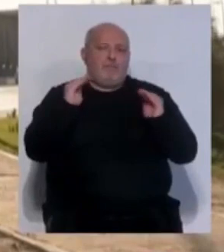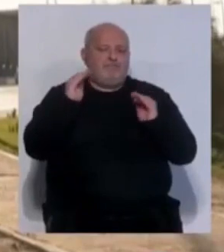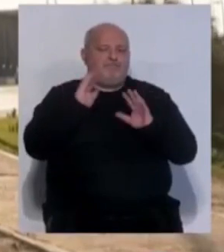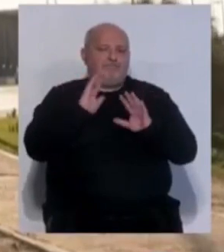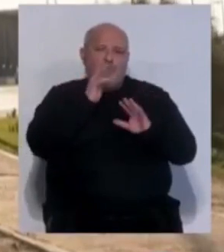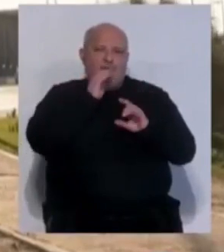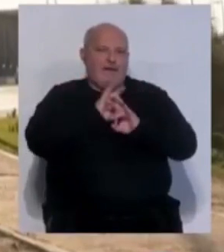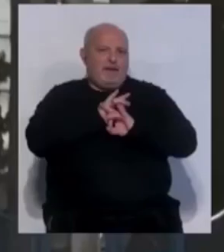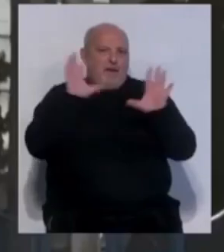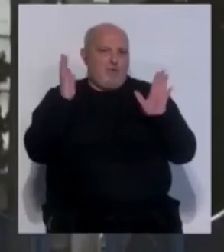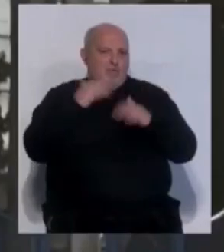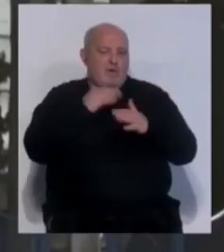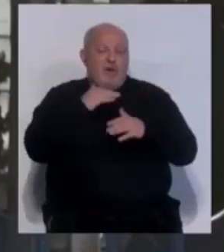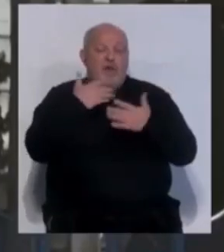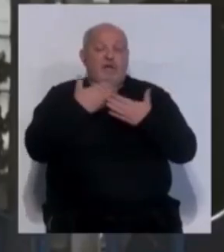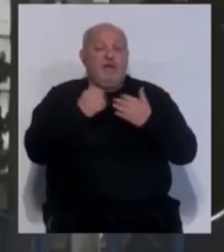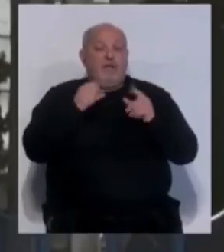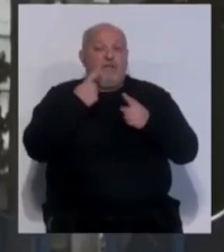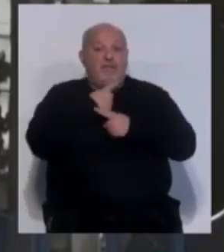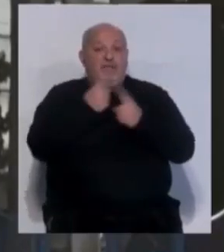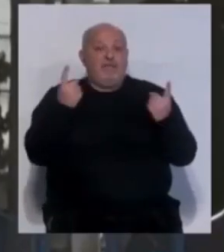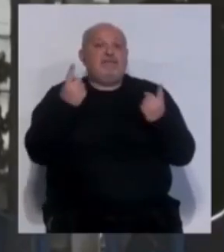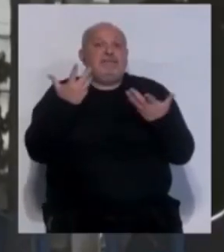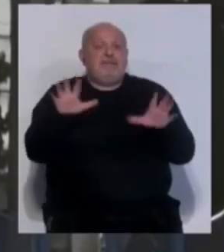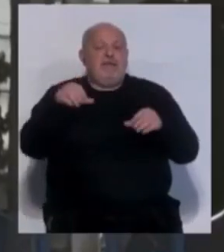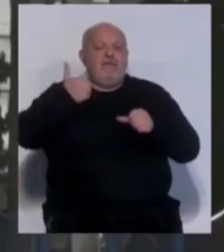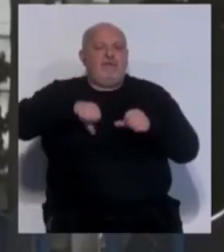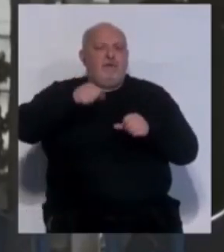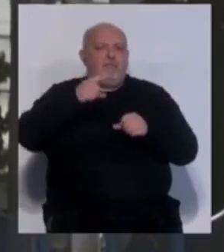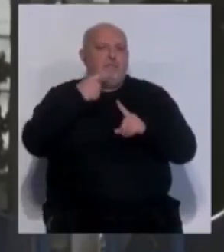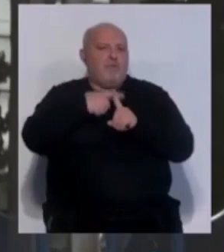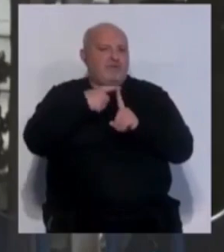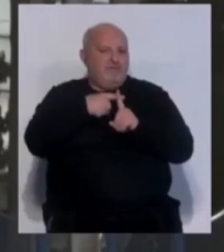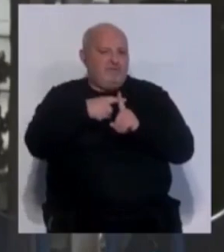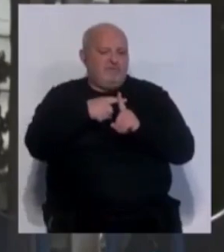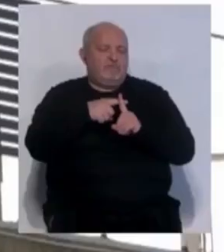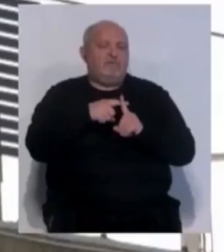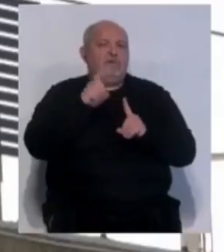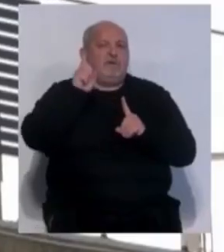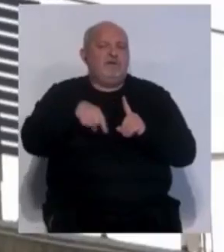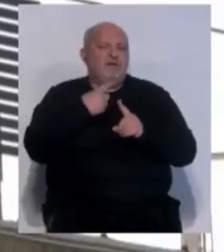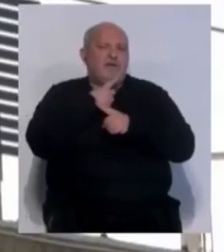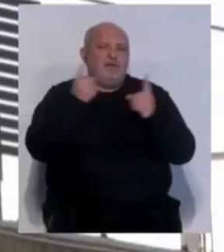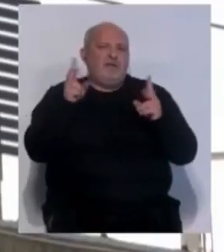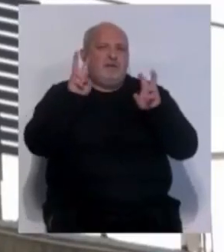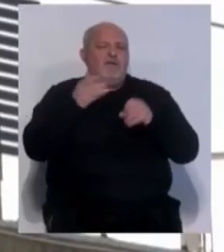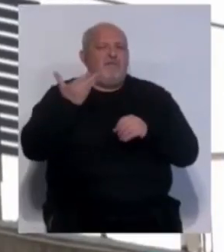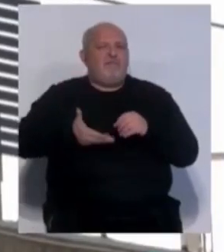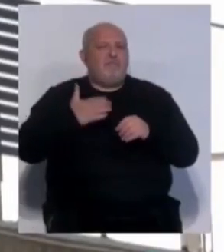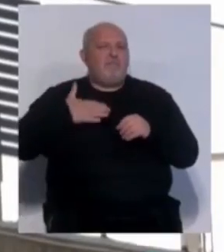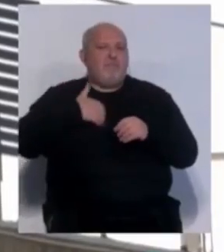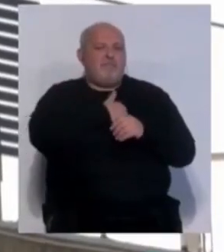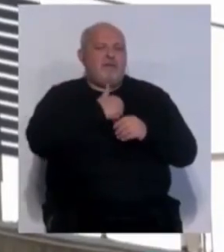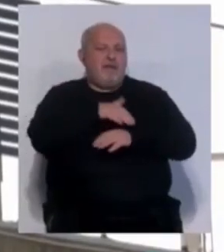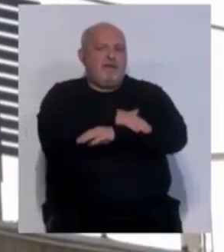cautela. De confirmarse esa información, Sanz ha respondido que se valoraría positivamente. También ha querido poner en valor el papel